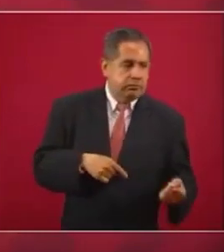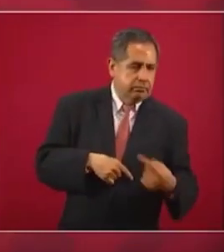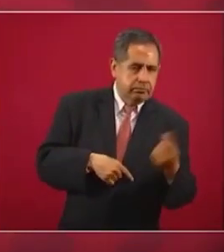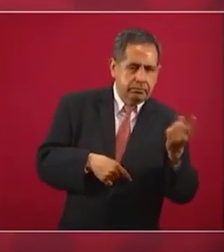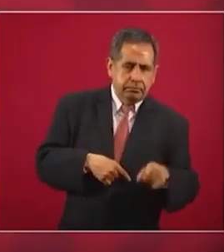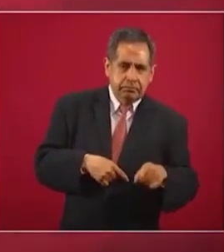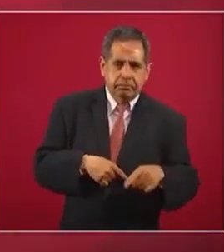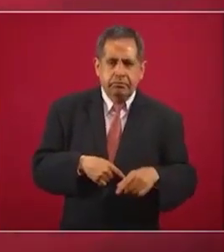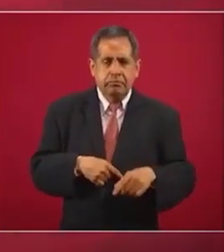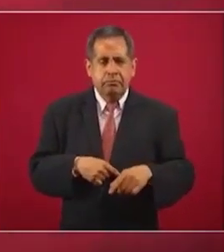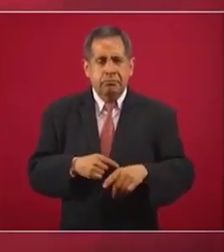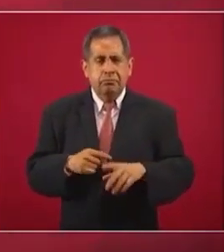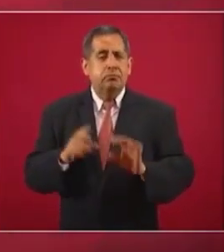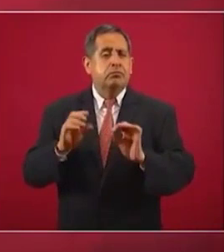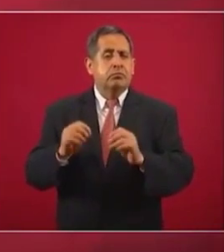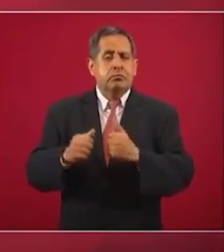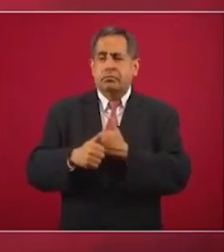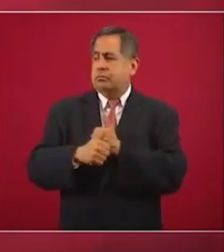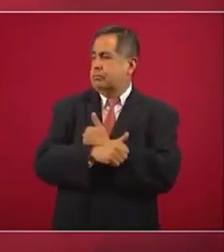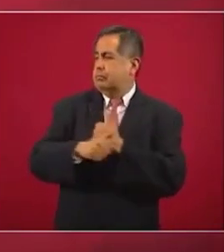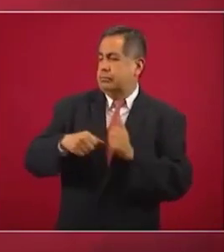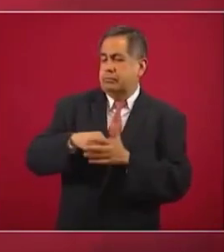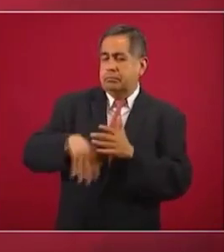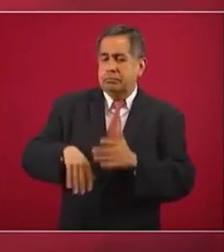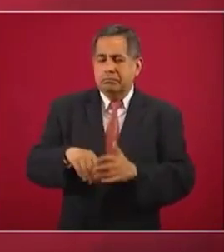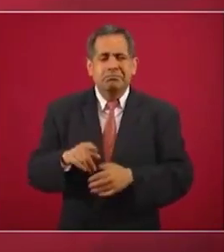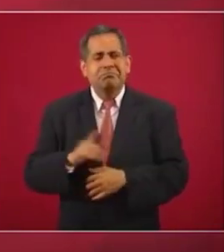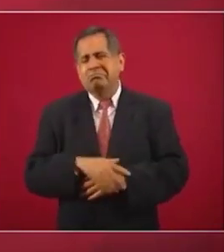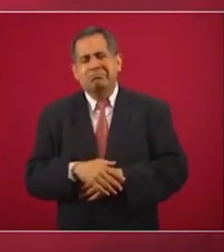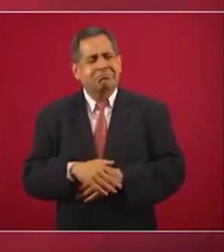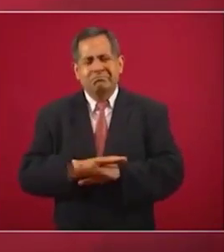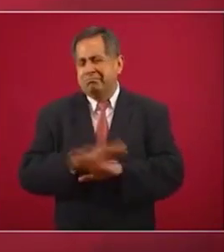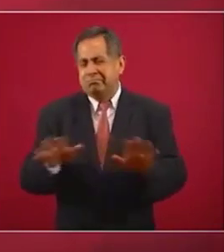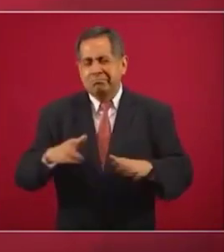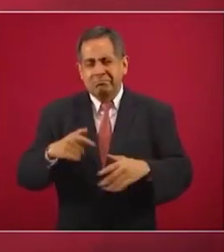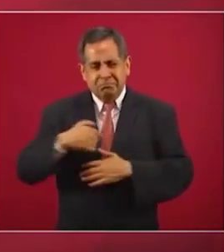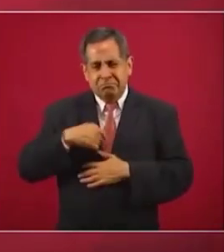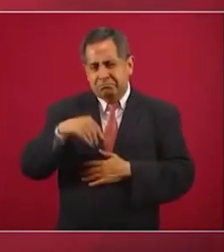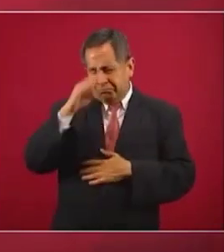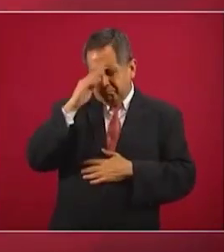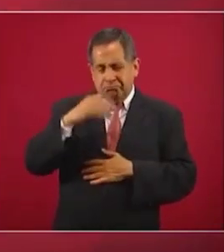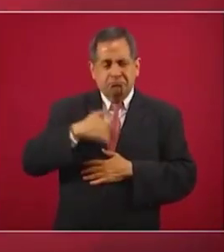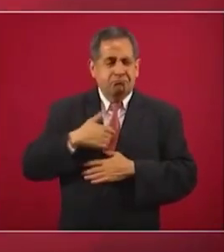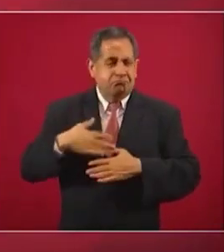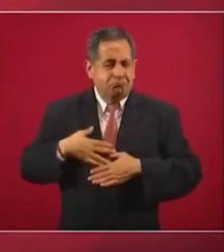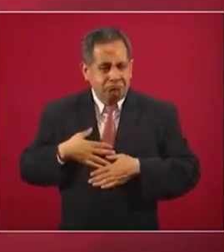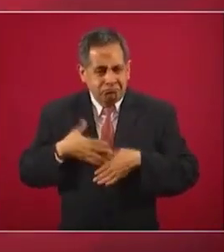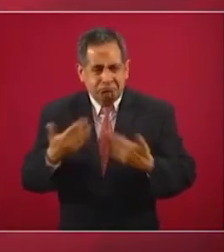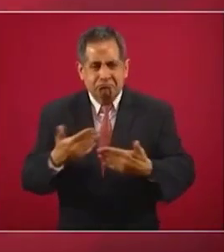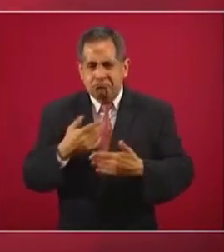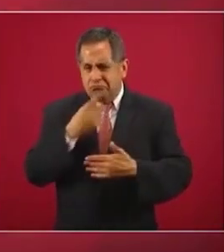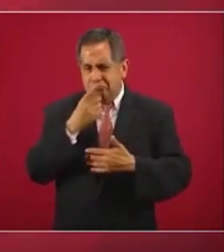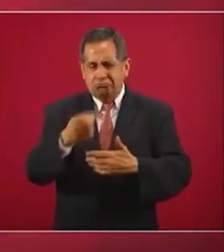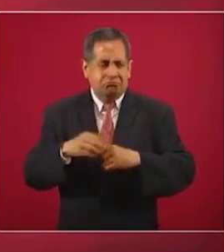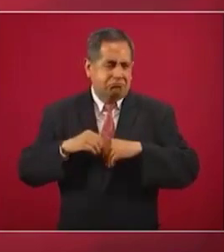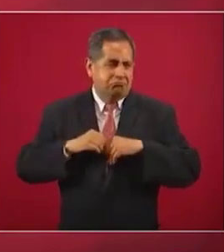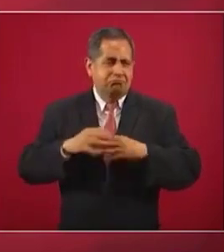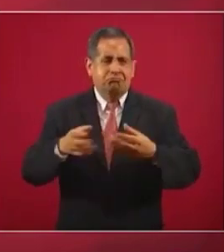ocultar mi manera de pensar. Siempre digo lo que pienso. Aquí